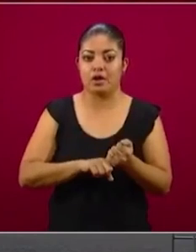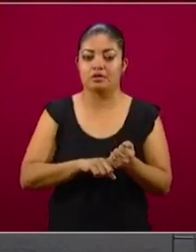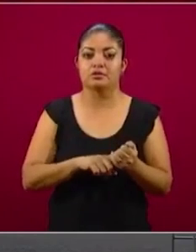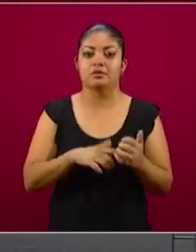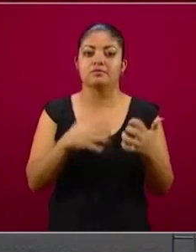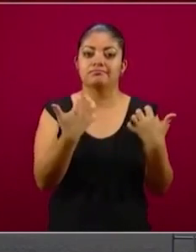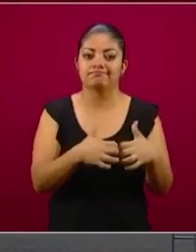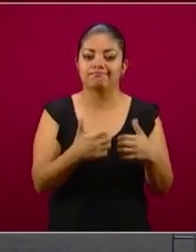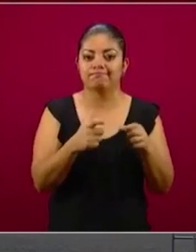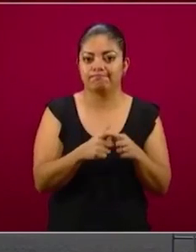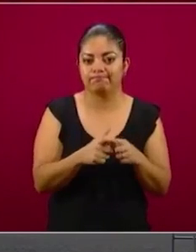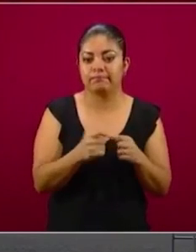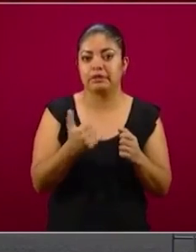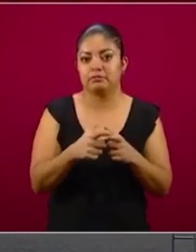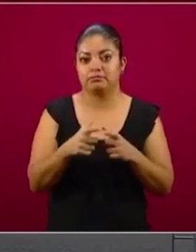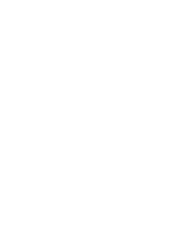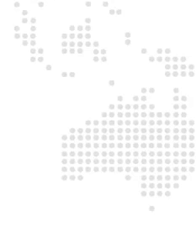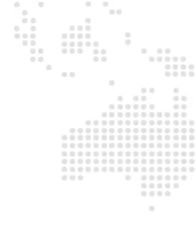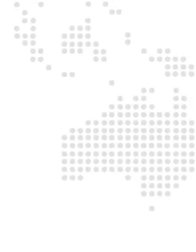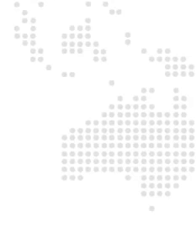este primer lugar, recordarles…